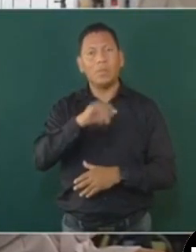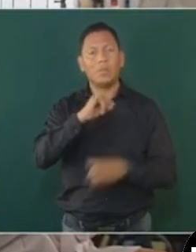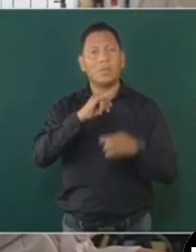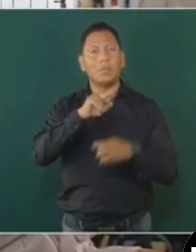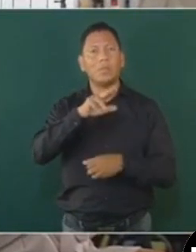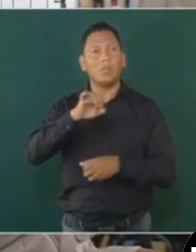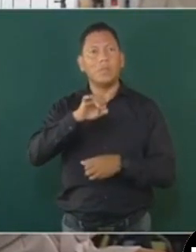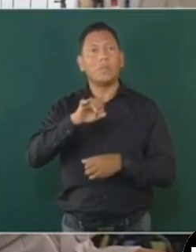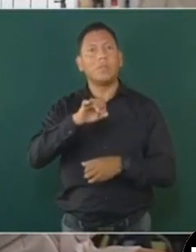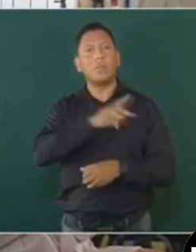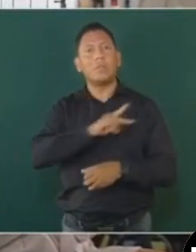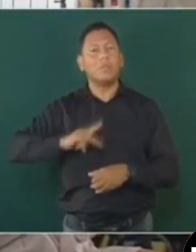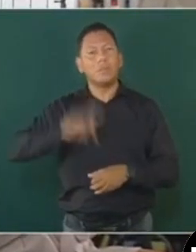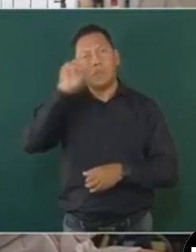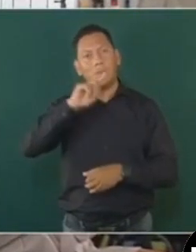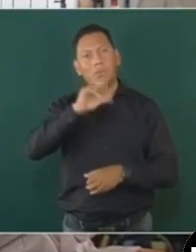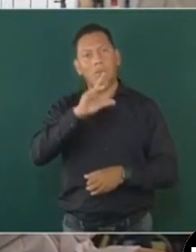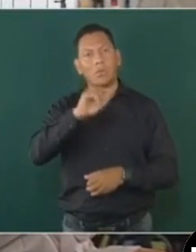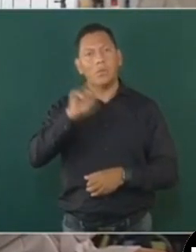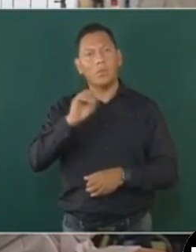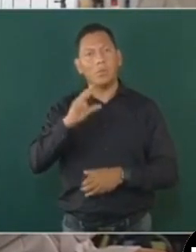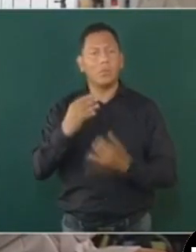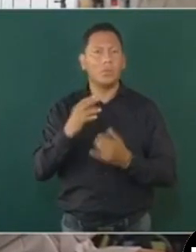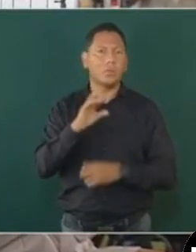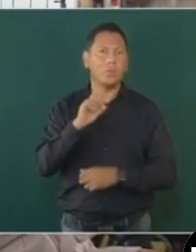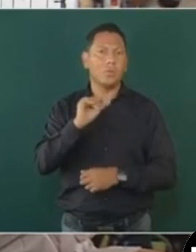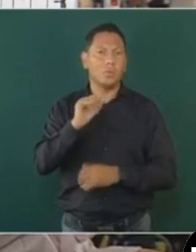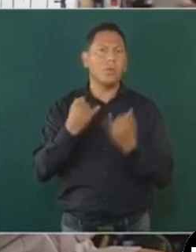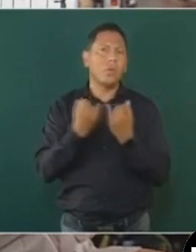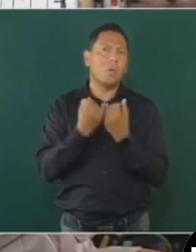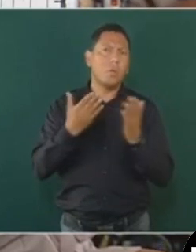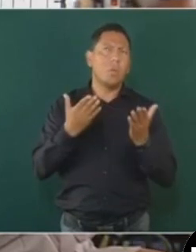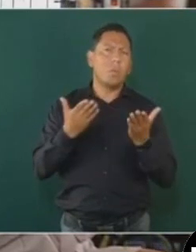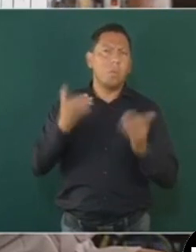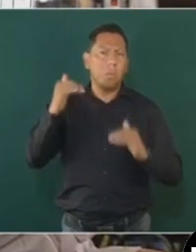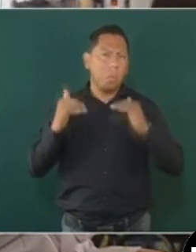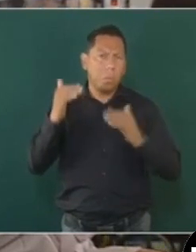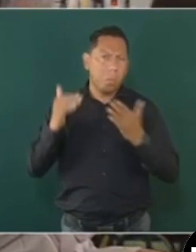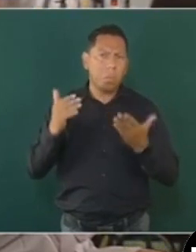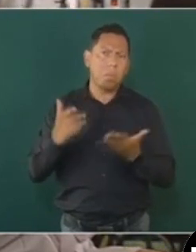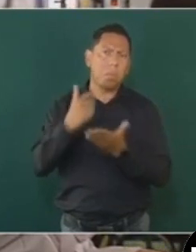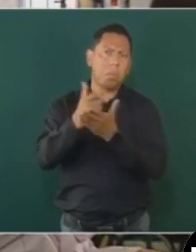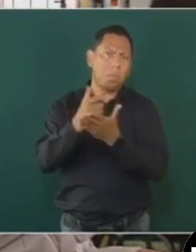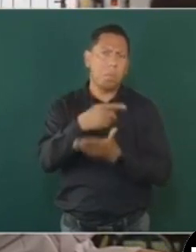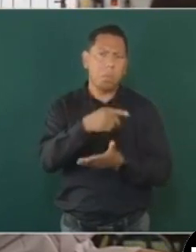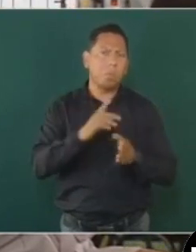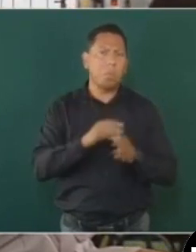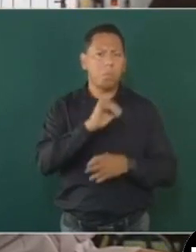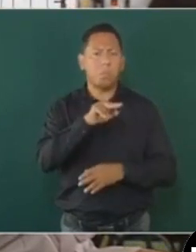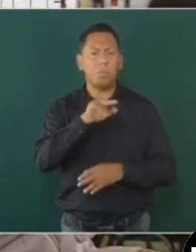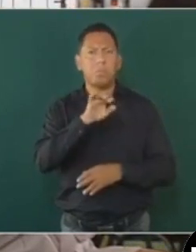consejero presidente Lorenzo Córdoba. Aguinaldo y también una especie de compensación derivado de su salida.